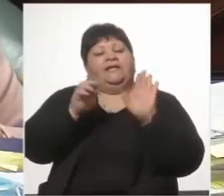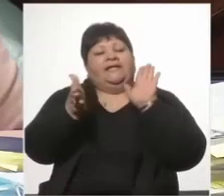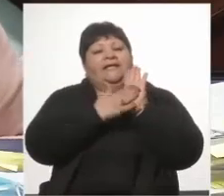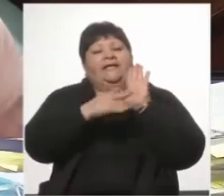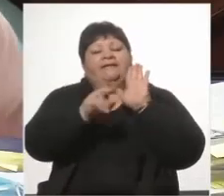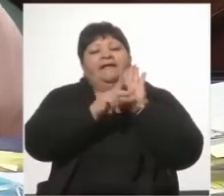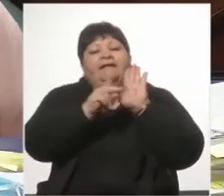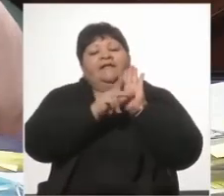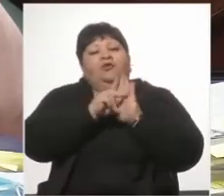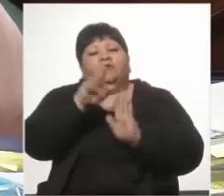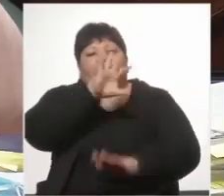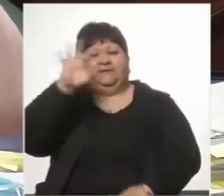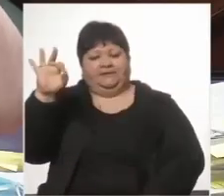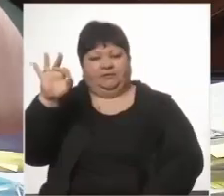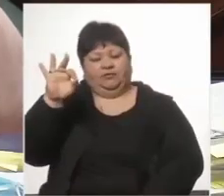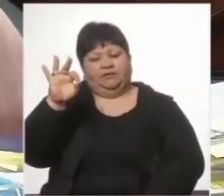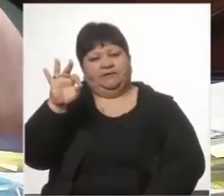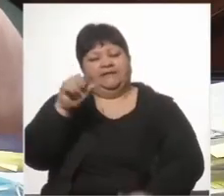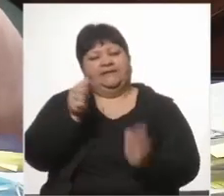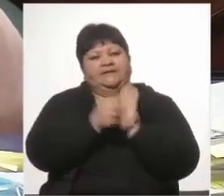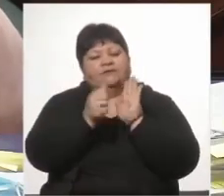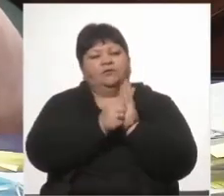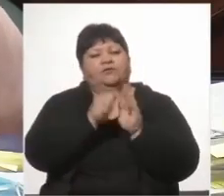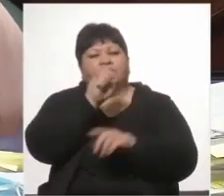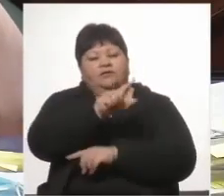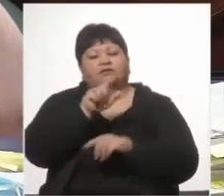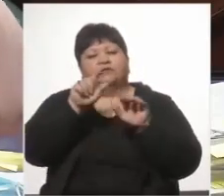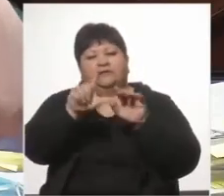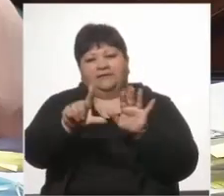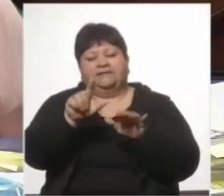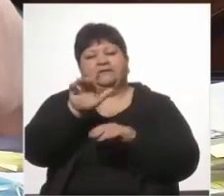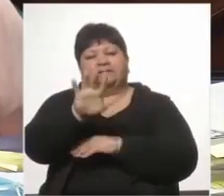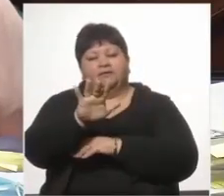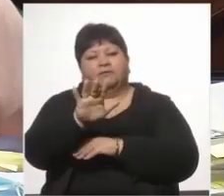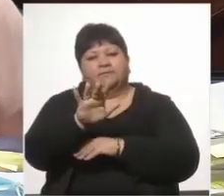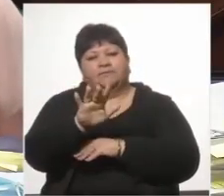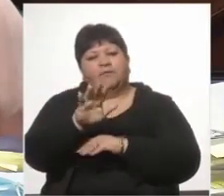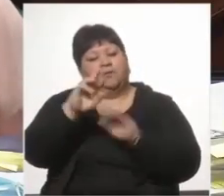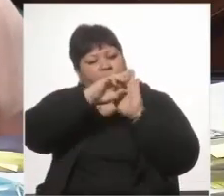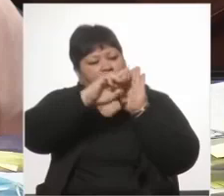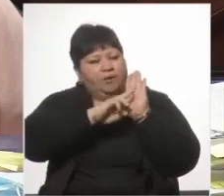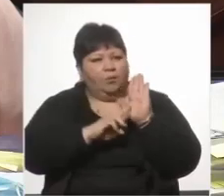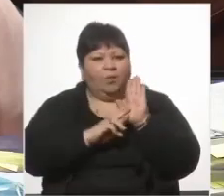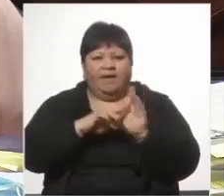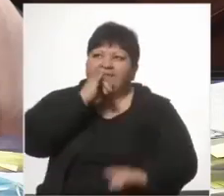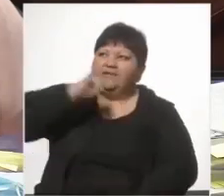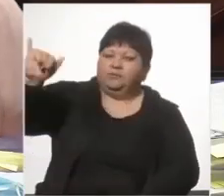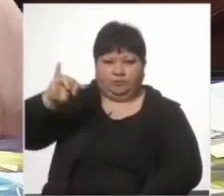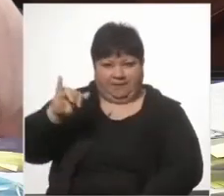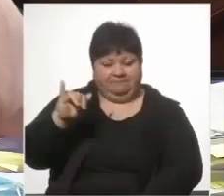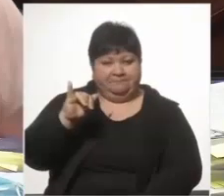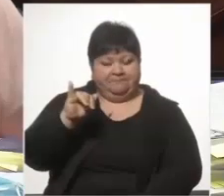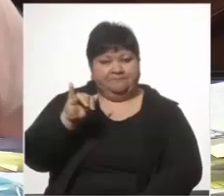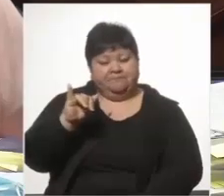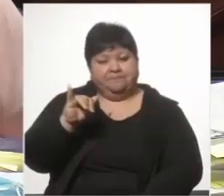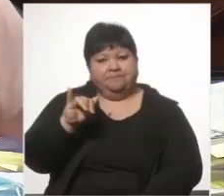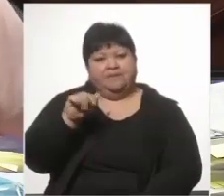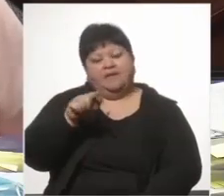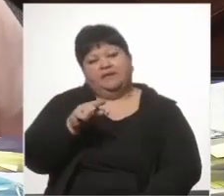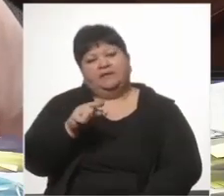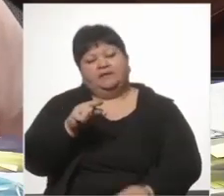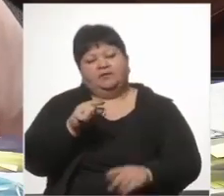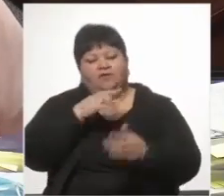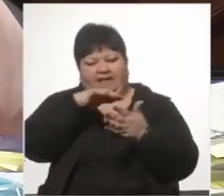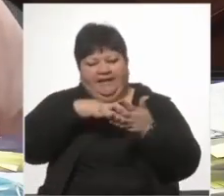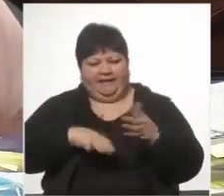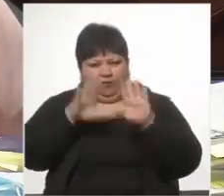presidente en el artículo 175 cuando regula el hacer las denuncias en uno y otro caso no les voy a leer otro